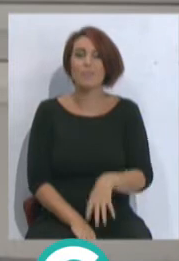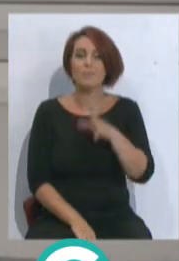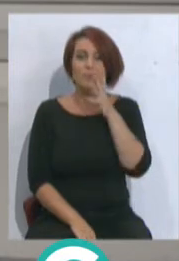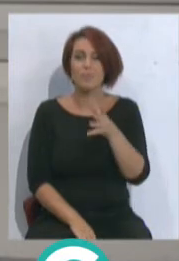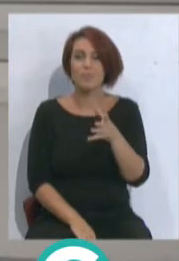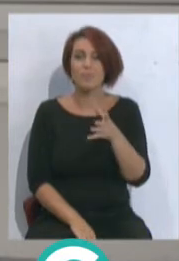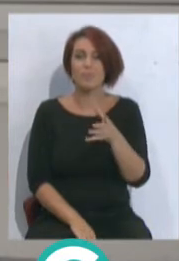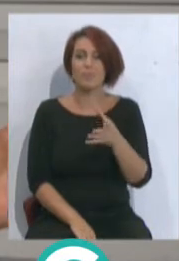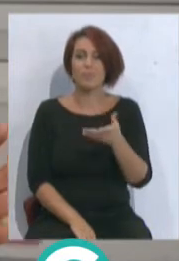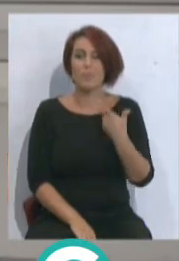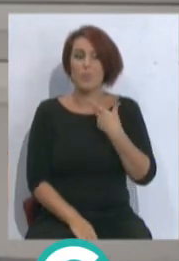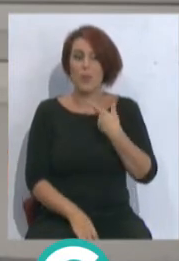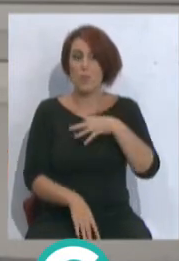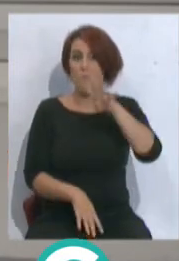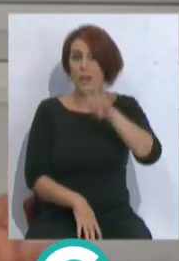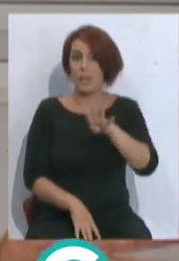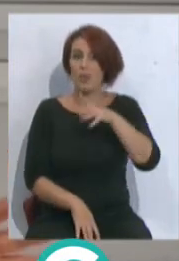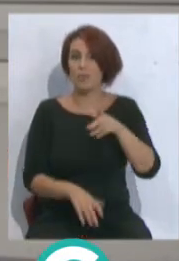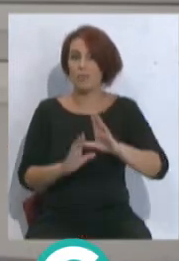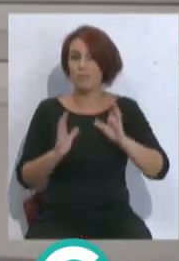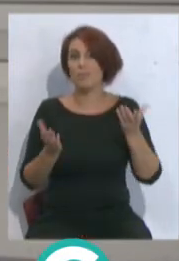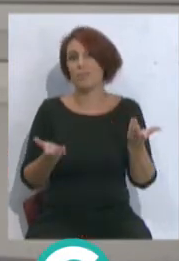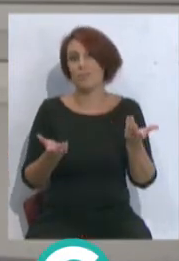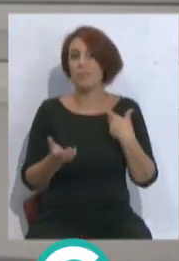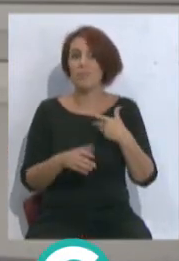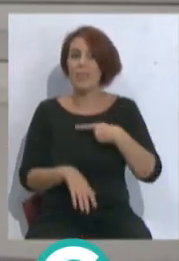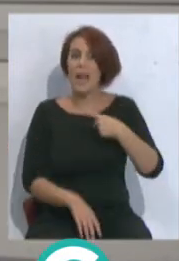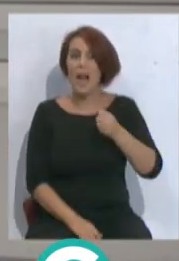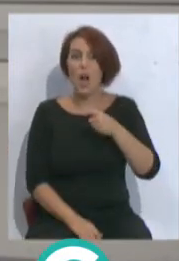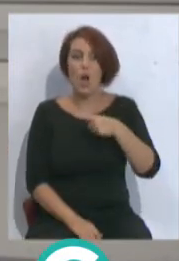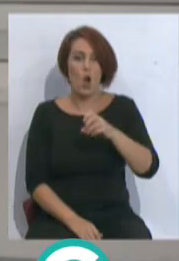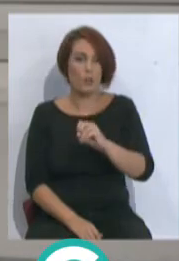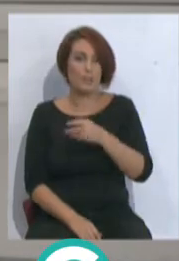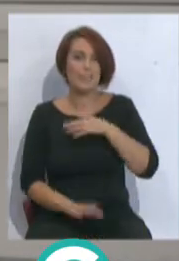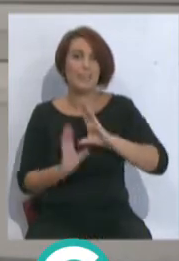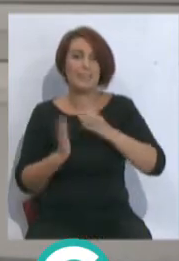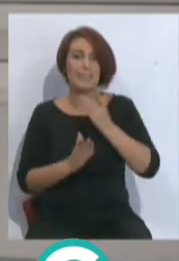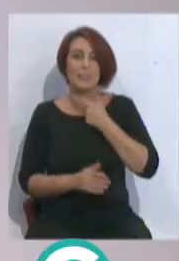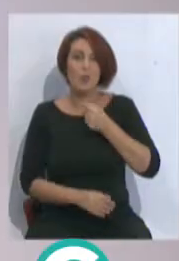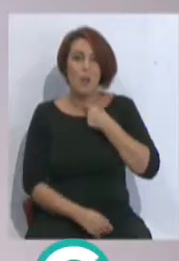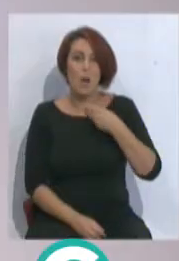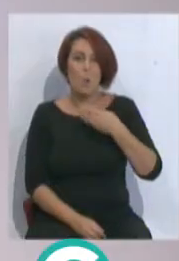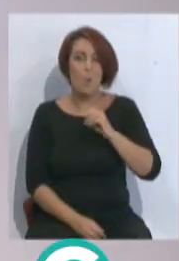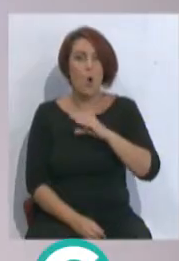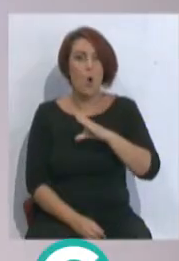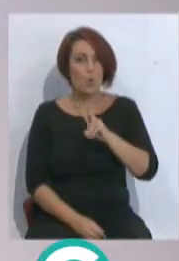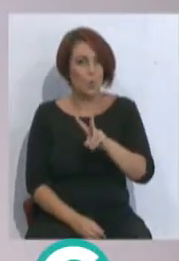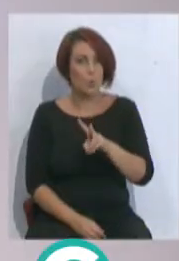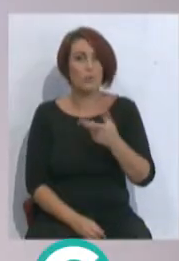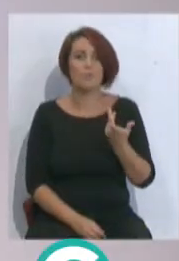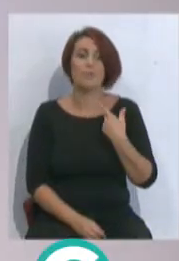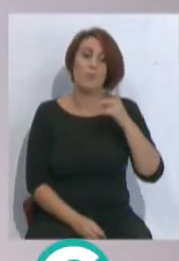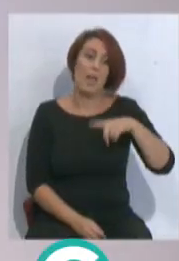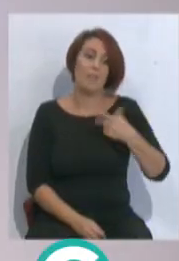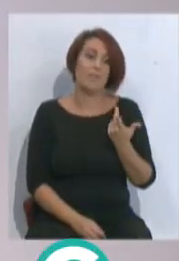Porque, claro, está el cuarteto del Gago, la chirigota del Boku, y los componentes también del Figue con las